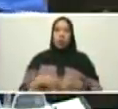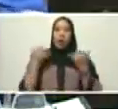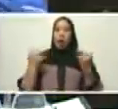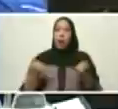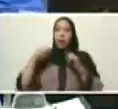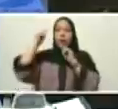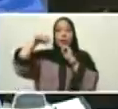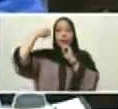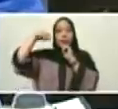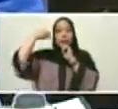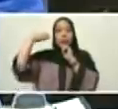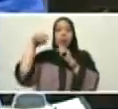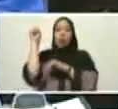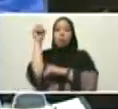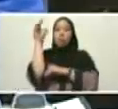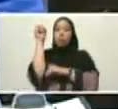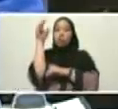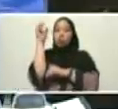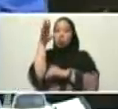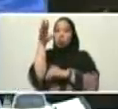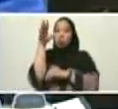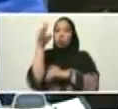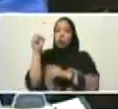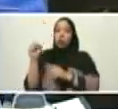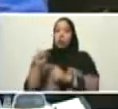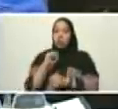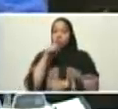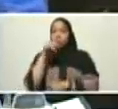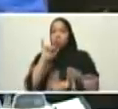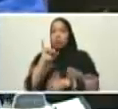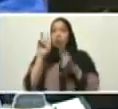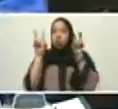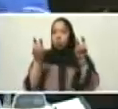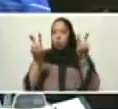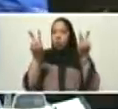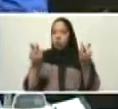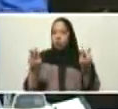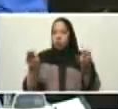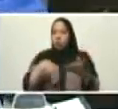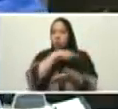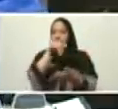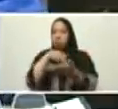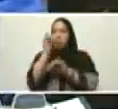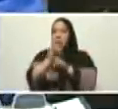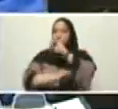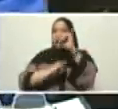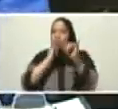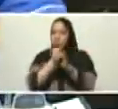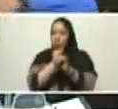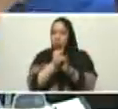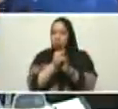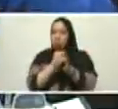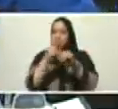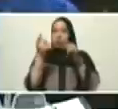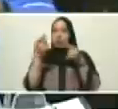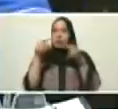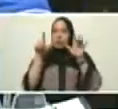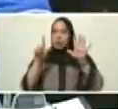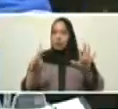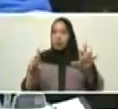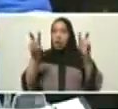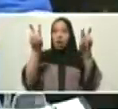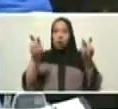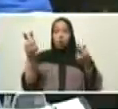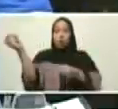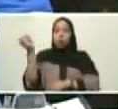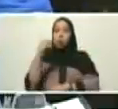que hace la promoción del estreno nacional e internacional de seis capítulos